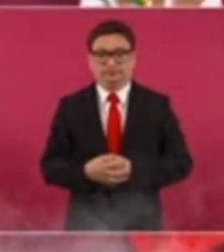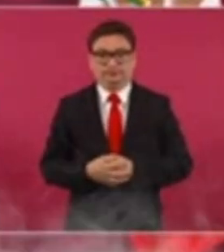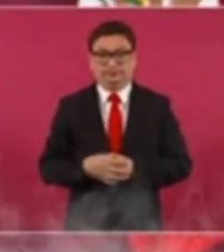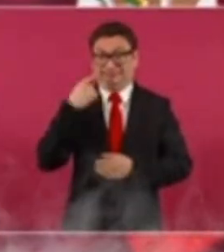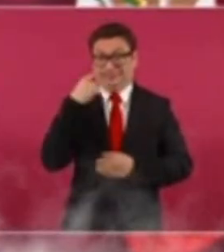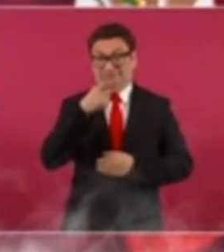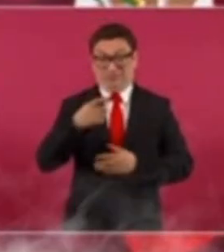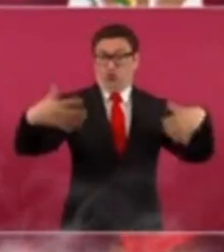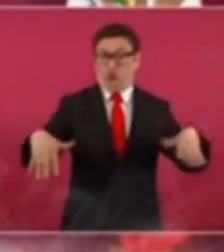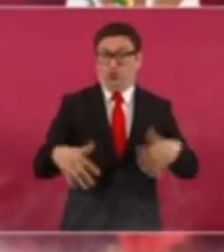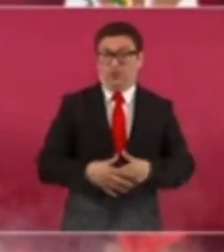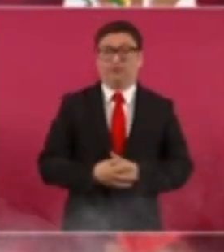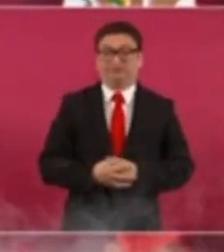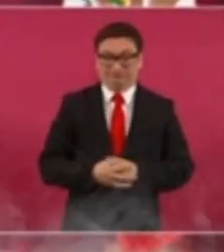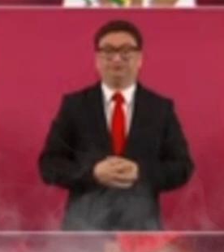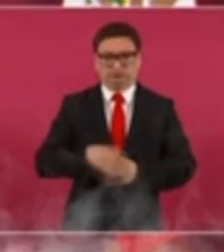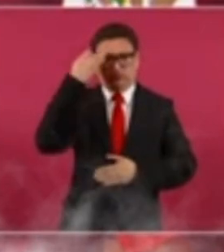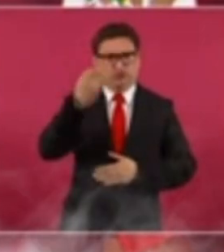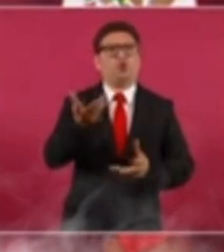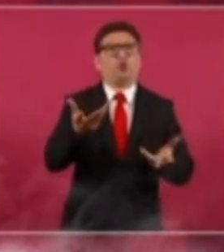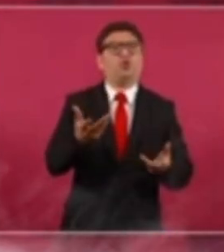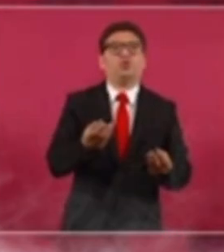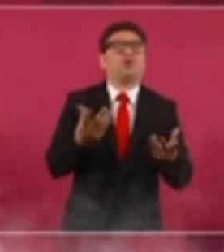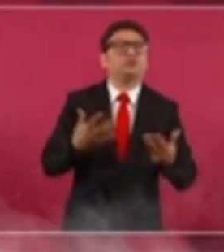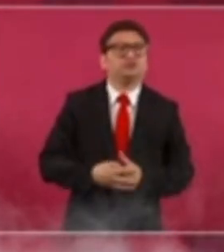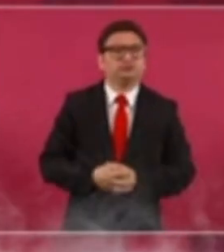Es una obra magna. ¿En cuánto tiempo?